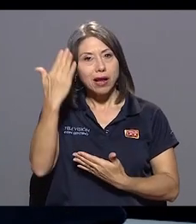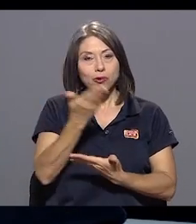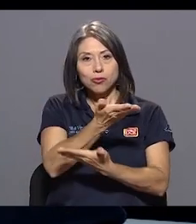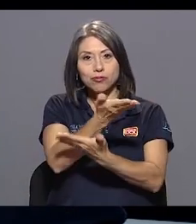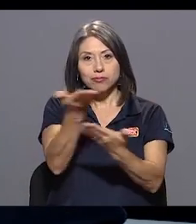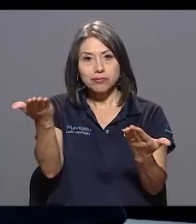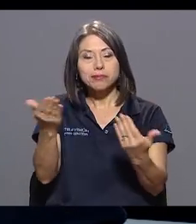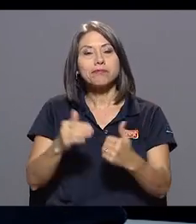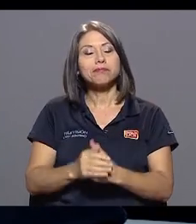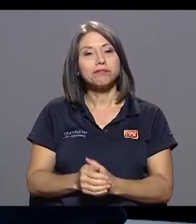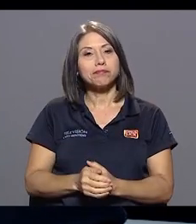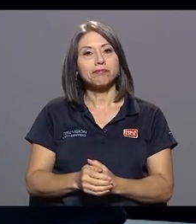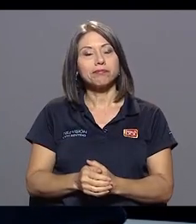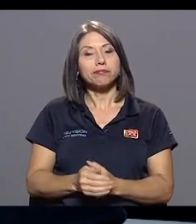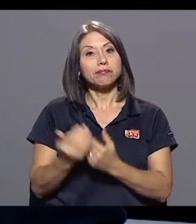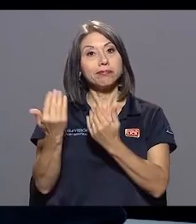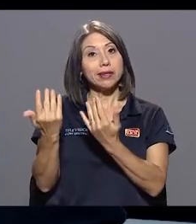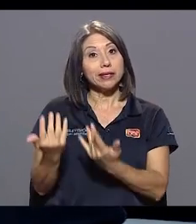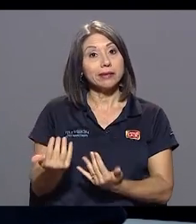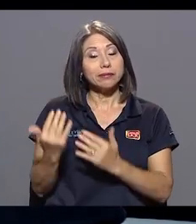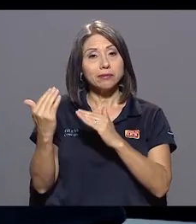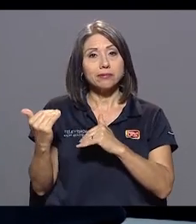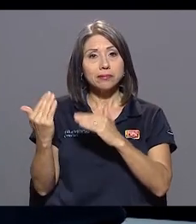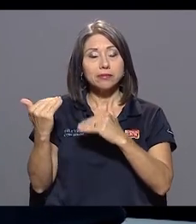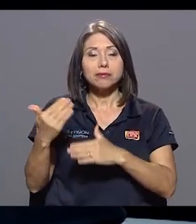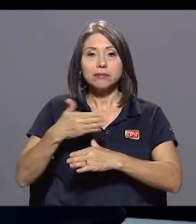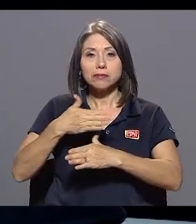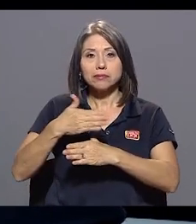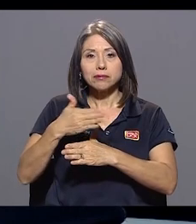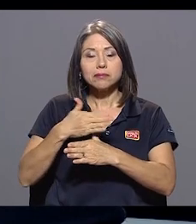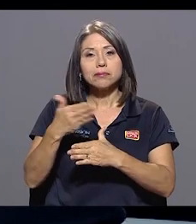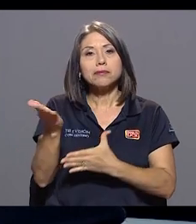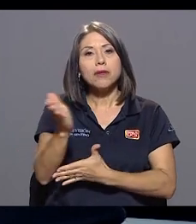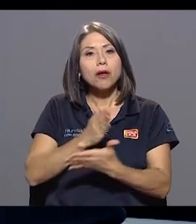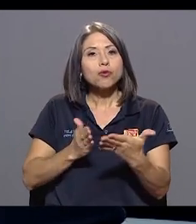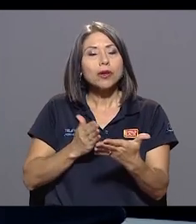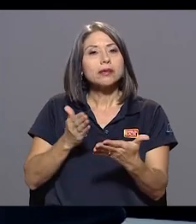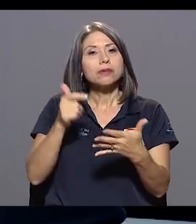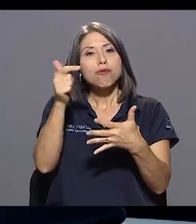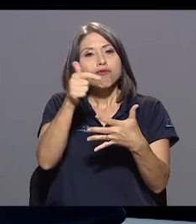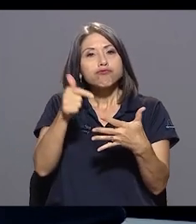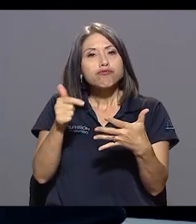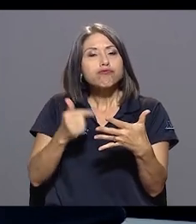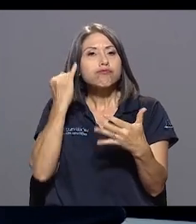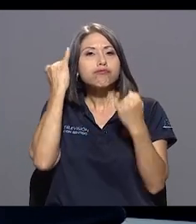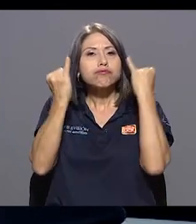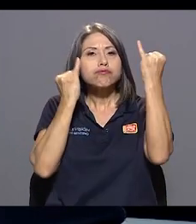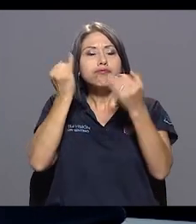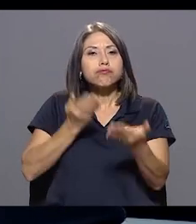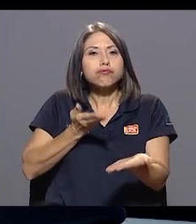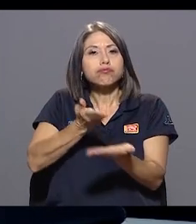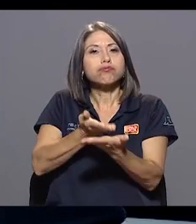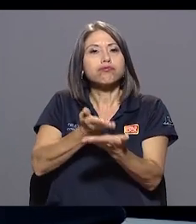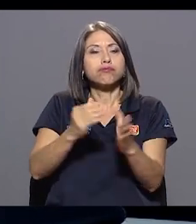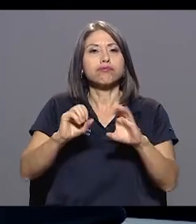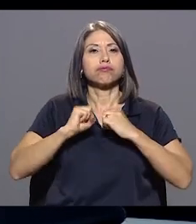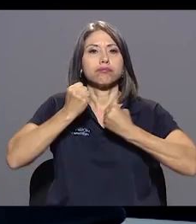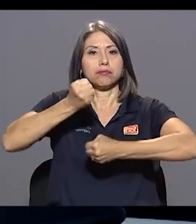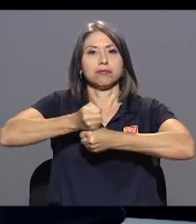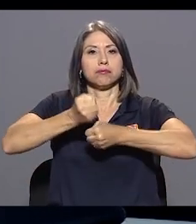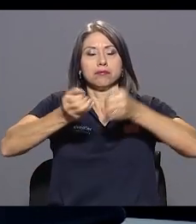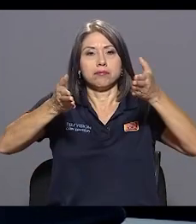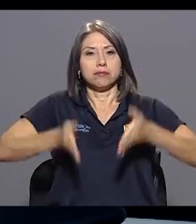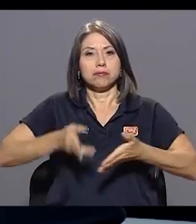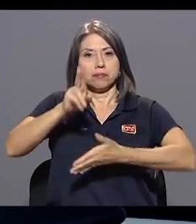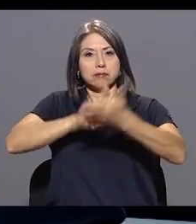teleaudiencia y esperamos compartir algunas de las propuestas y ideas que tenemos desde el sindicato de empleados de la